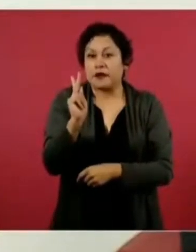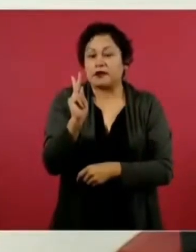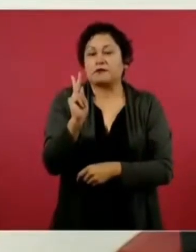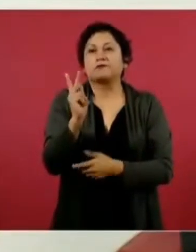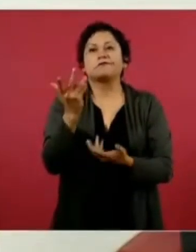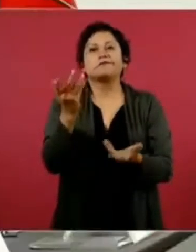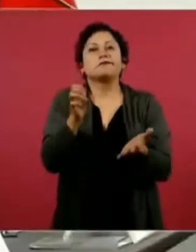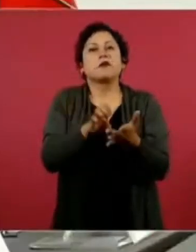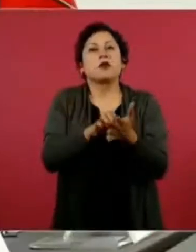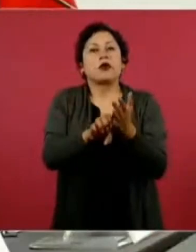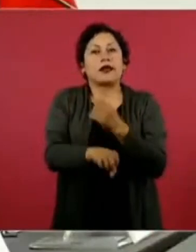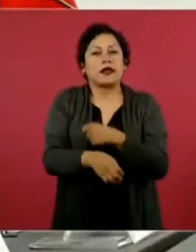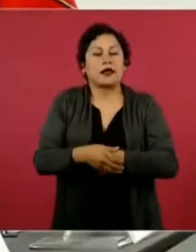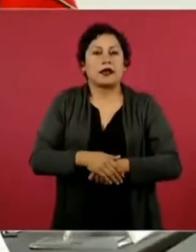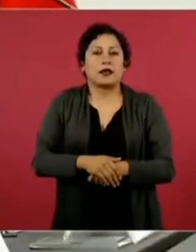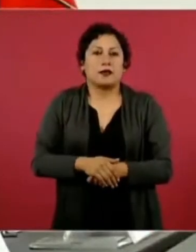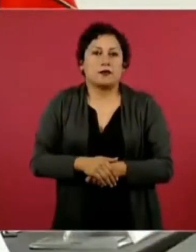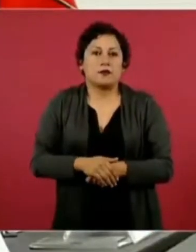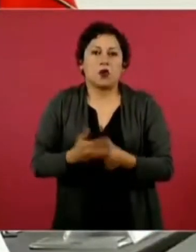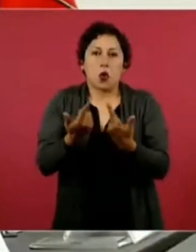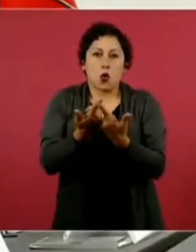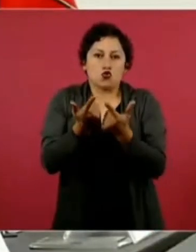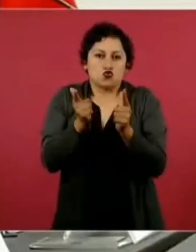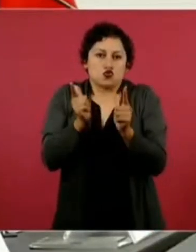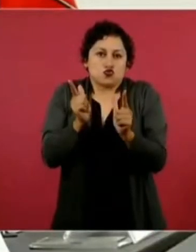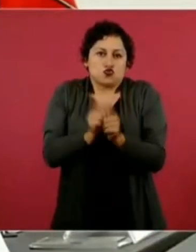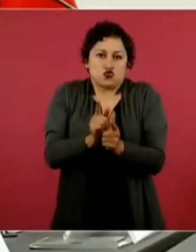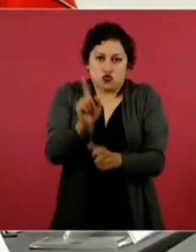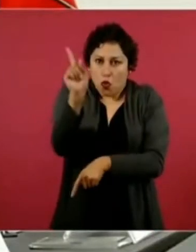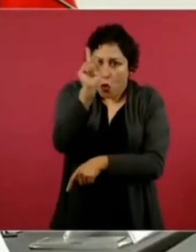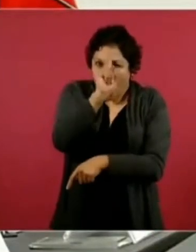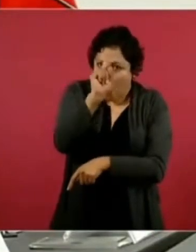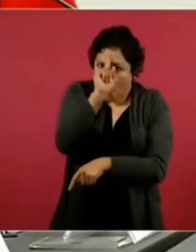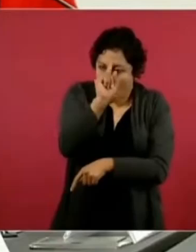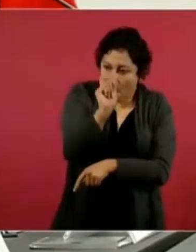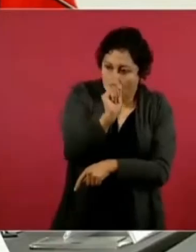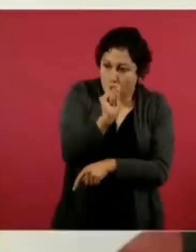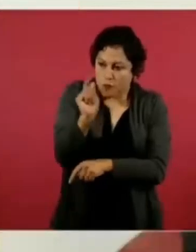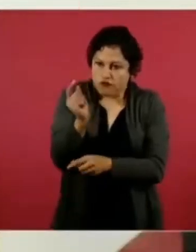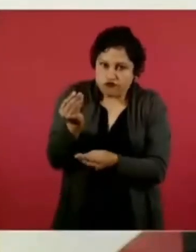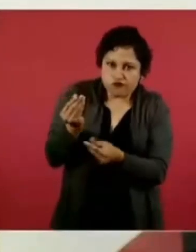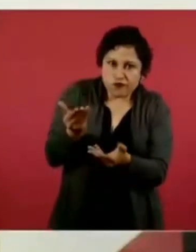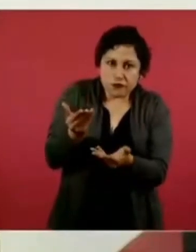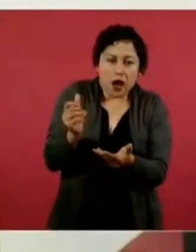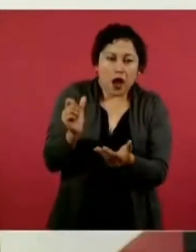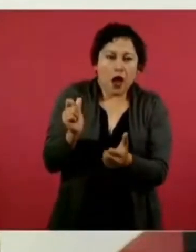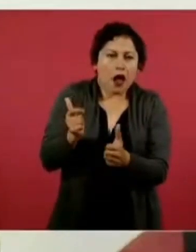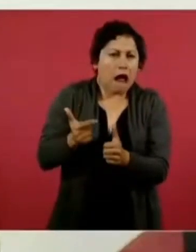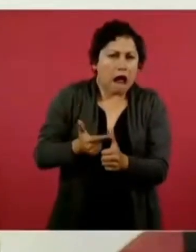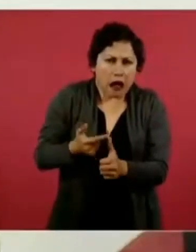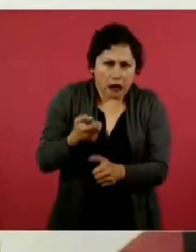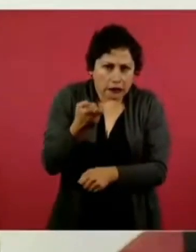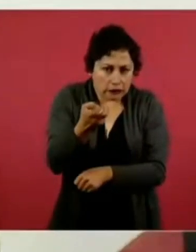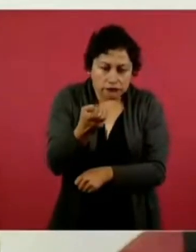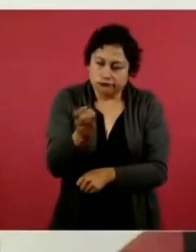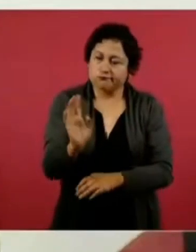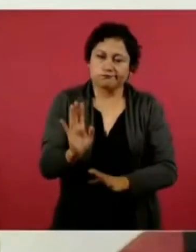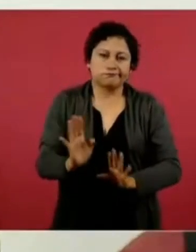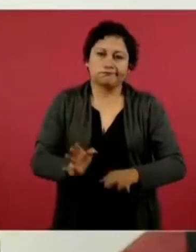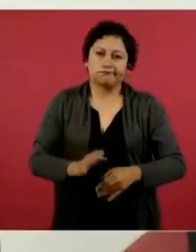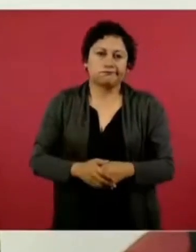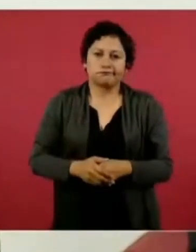equipo de asesoramiento, no hay esos datos,